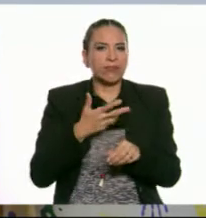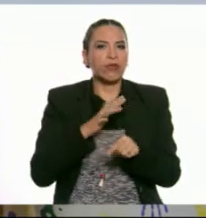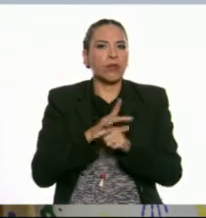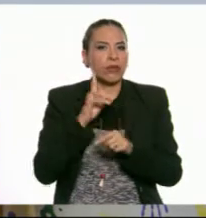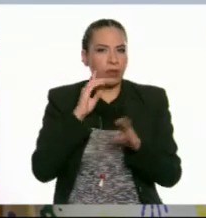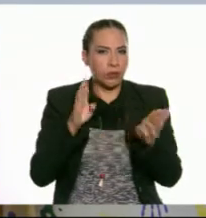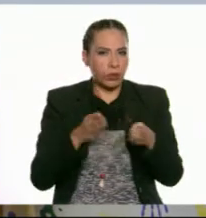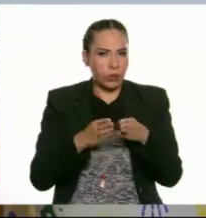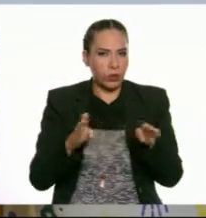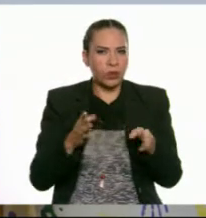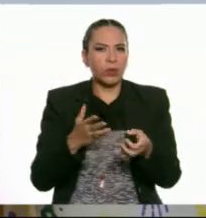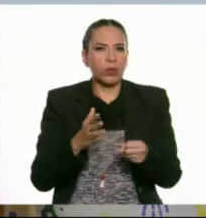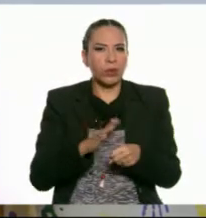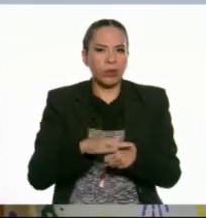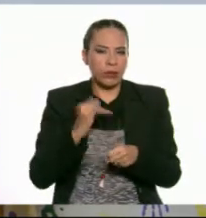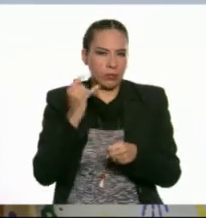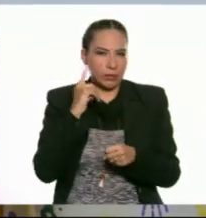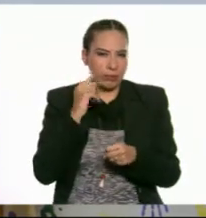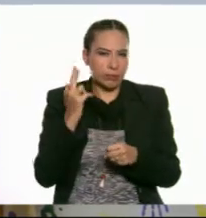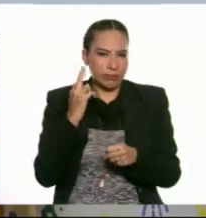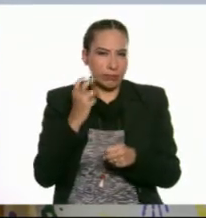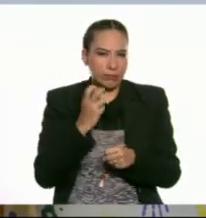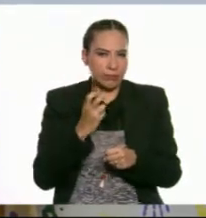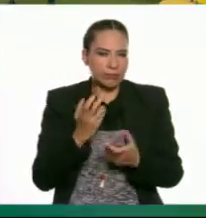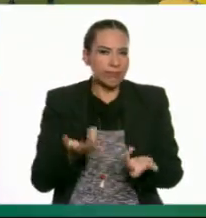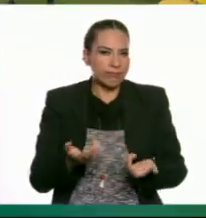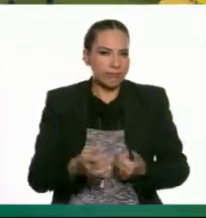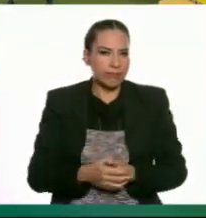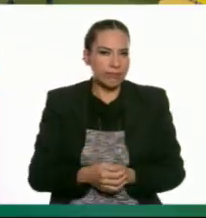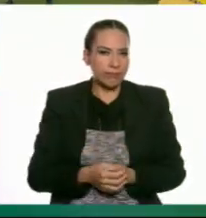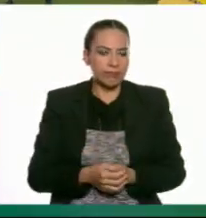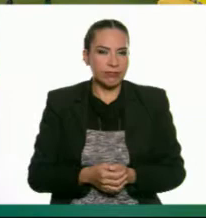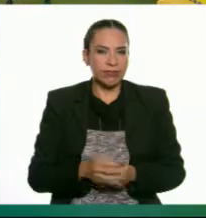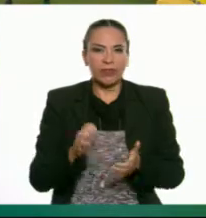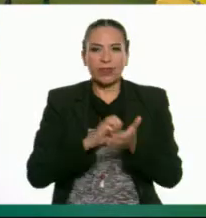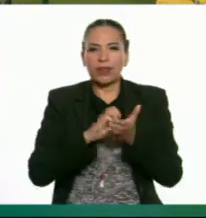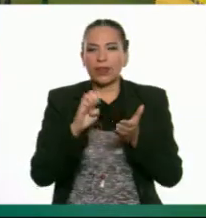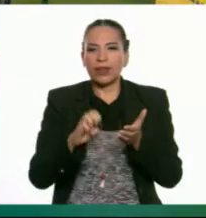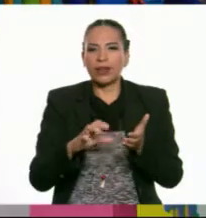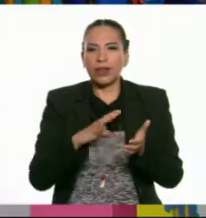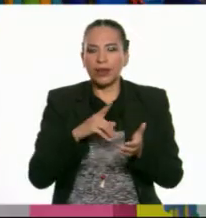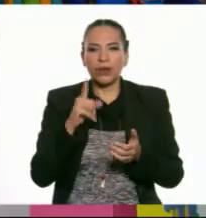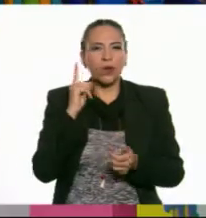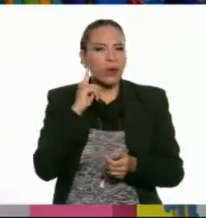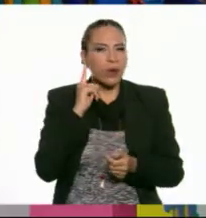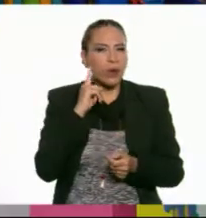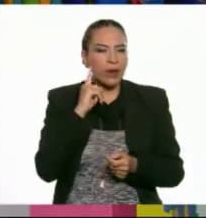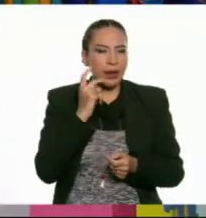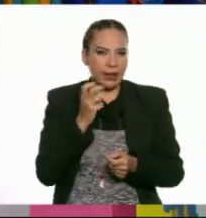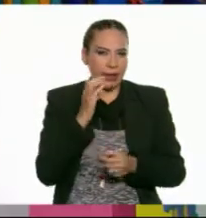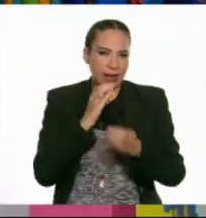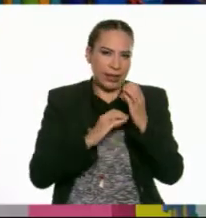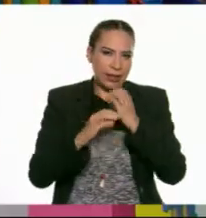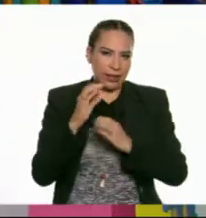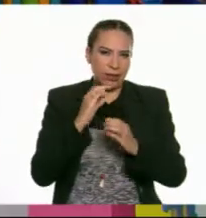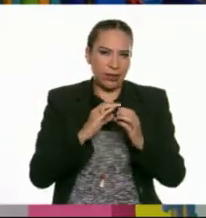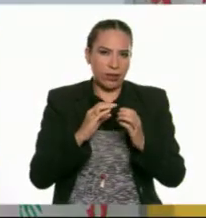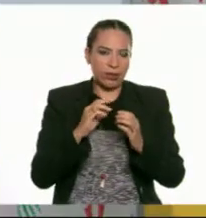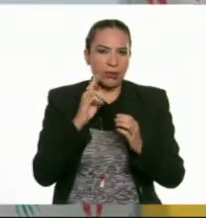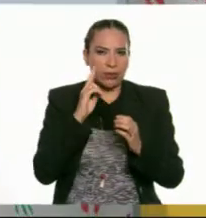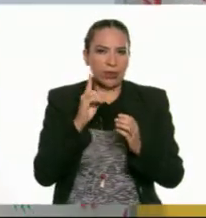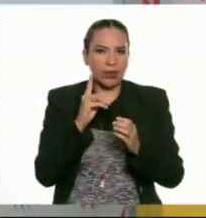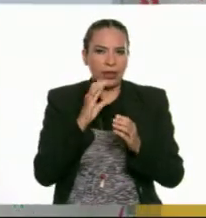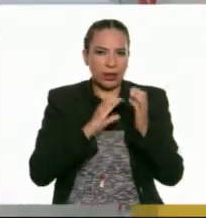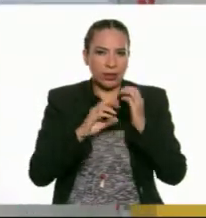en la música y que haga más o menos este efecto. Sí, por ejemplo, Alexia, ahí tú escuchas esta canción. Te voy a poner una